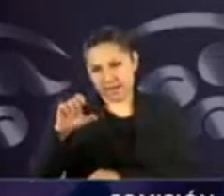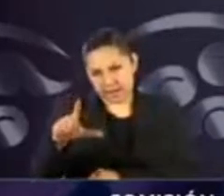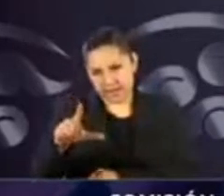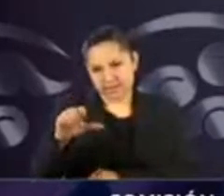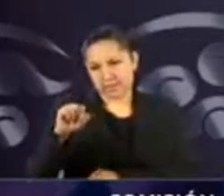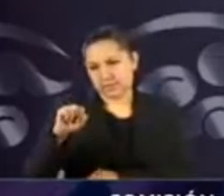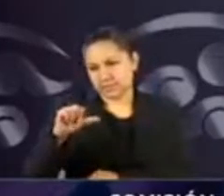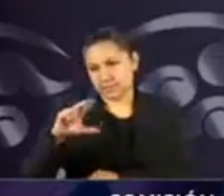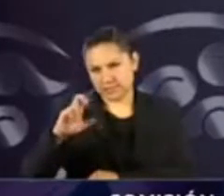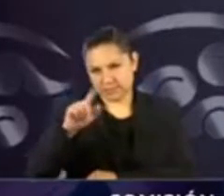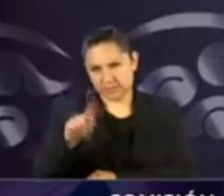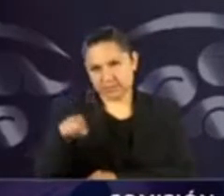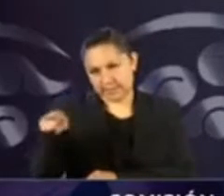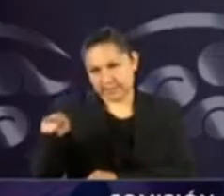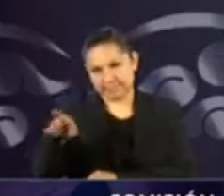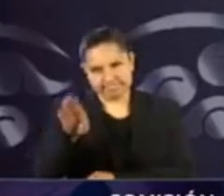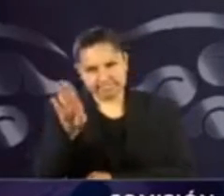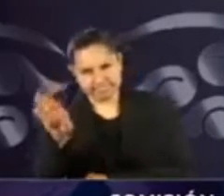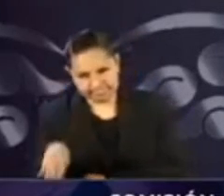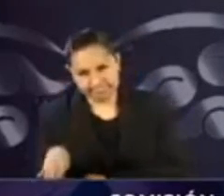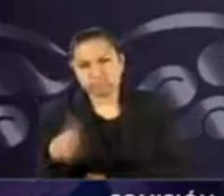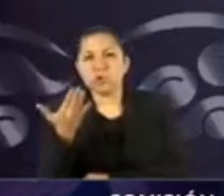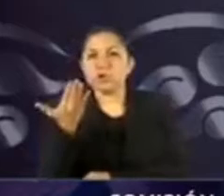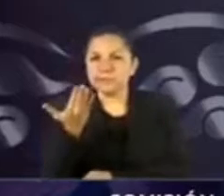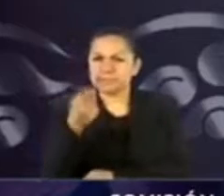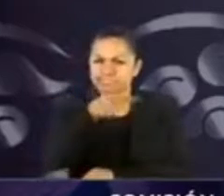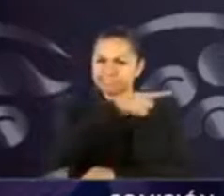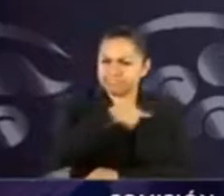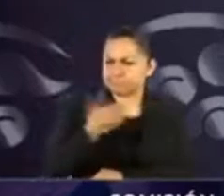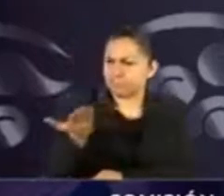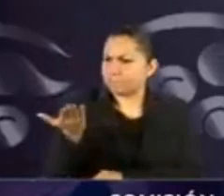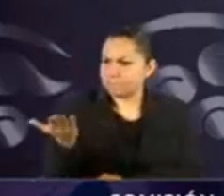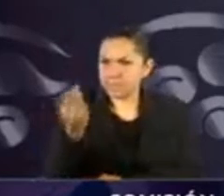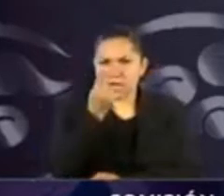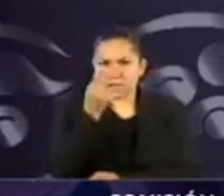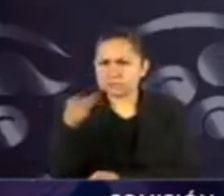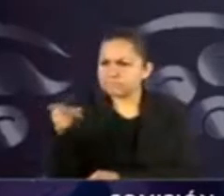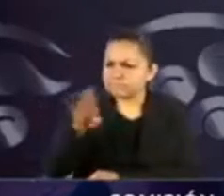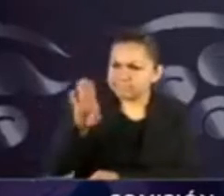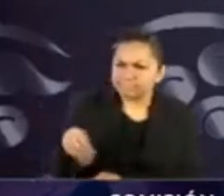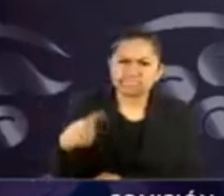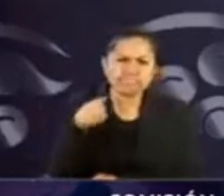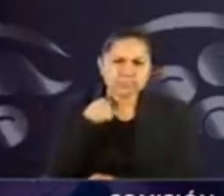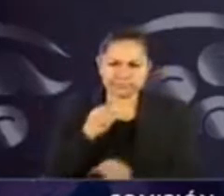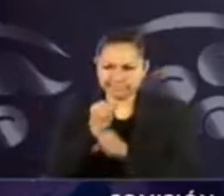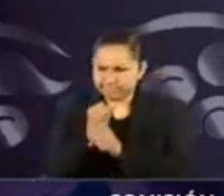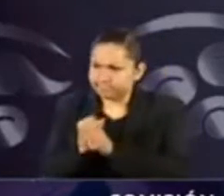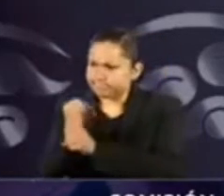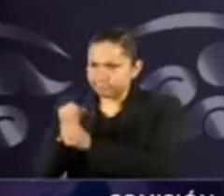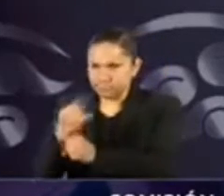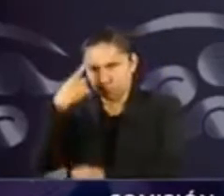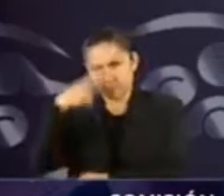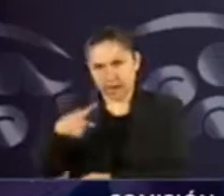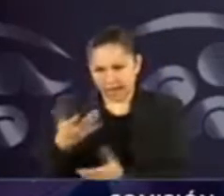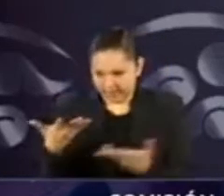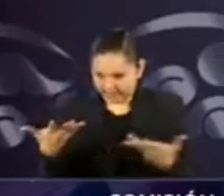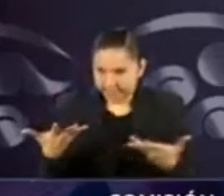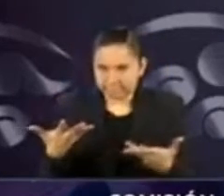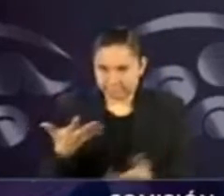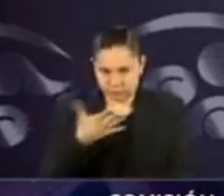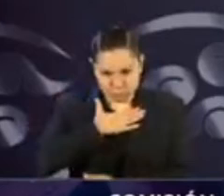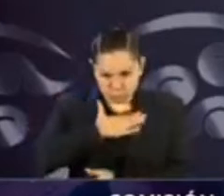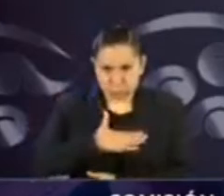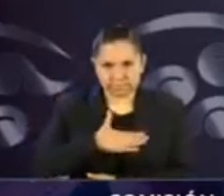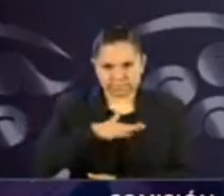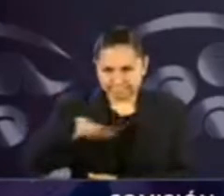exigir el esclarecimiento de su asesinato y que se haga justicia. Aprovecho este